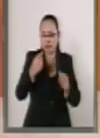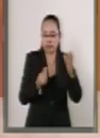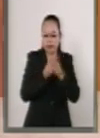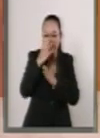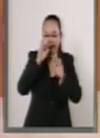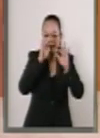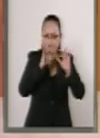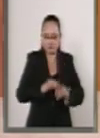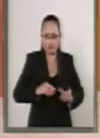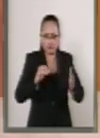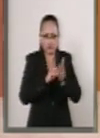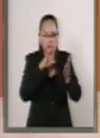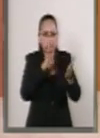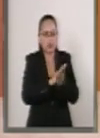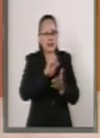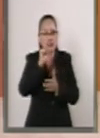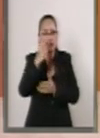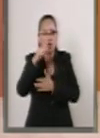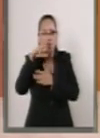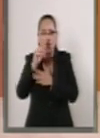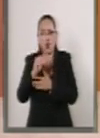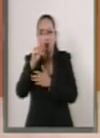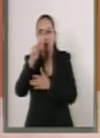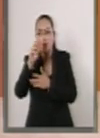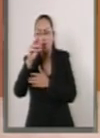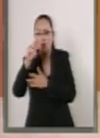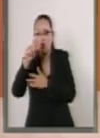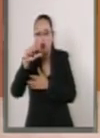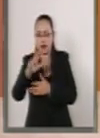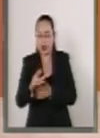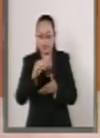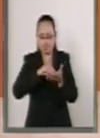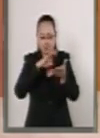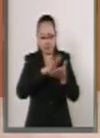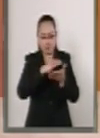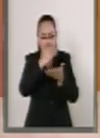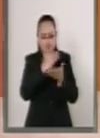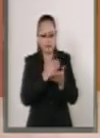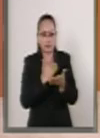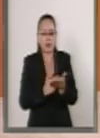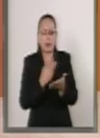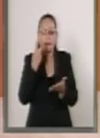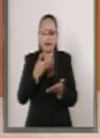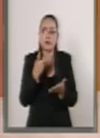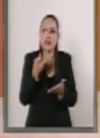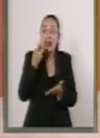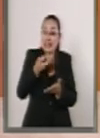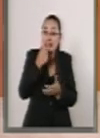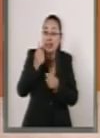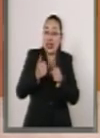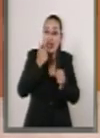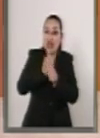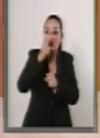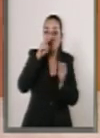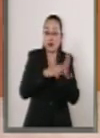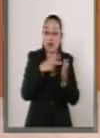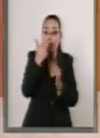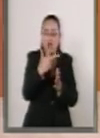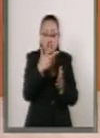catálogo del Seguro Popular que es data del año 2008.